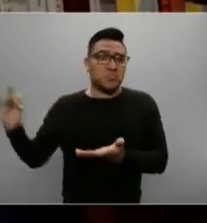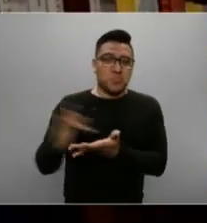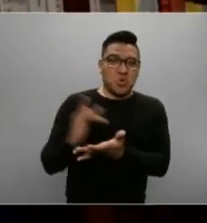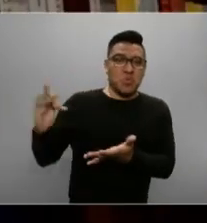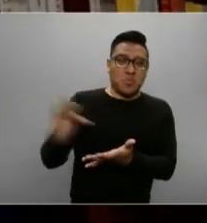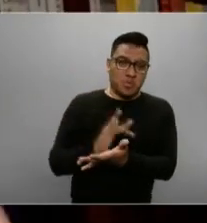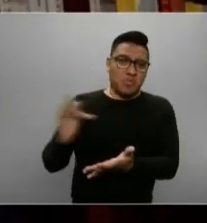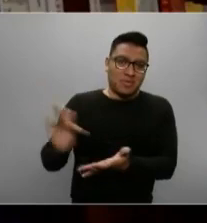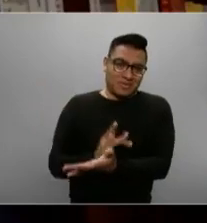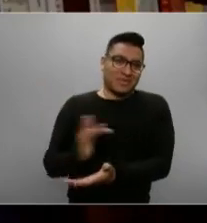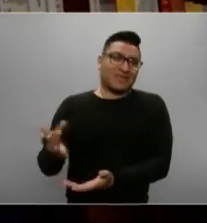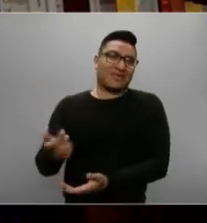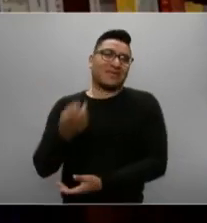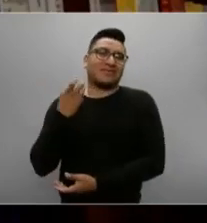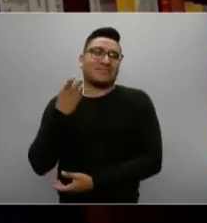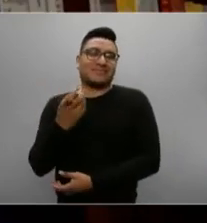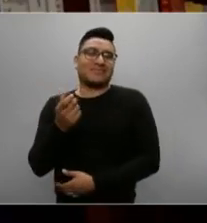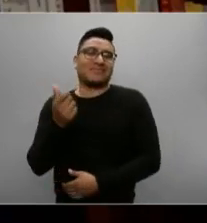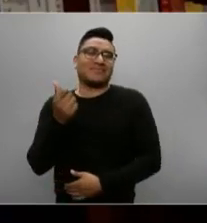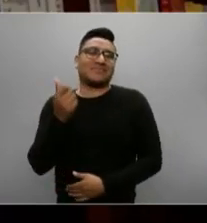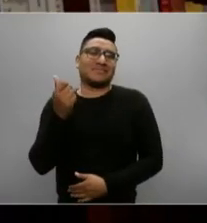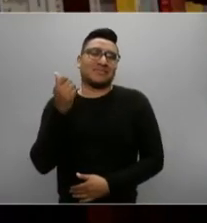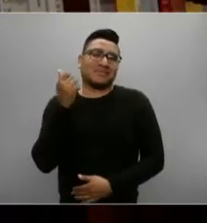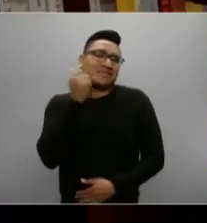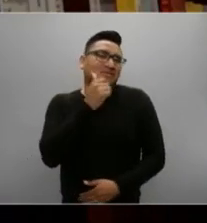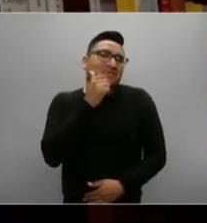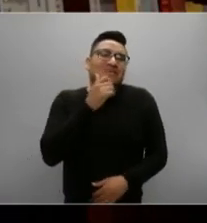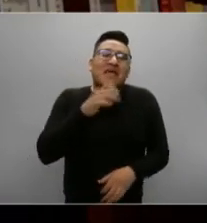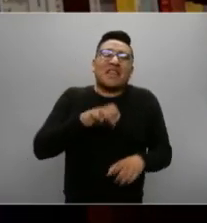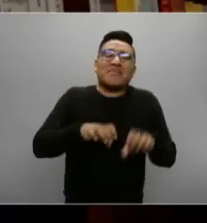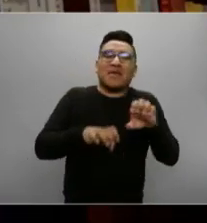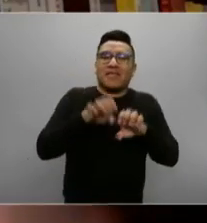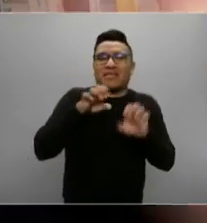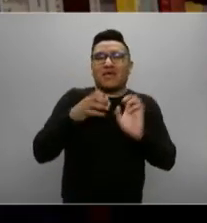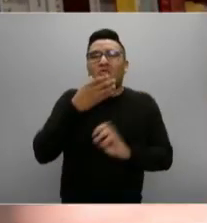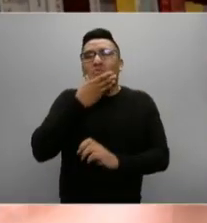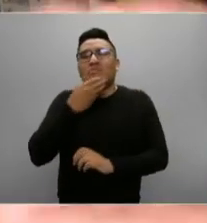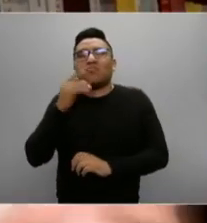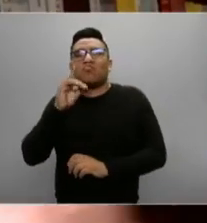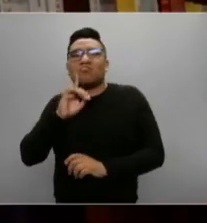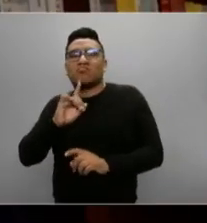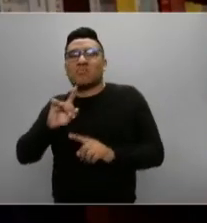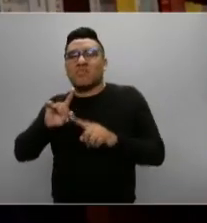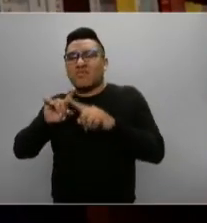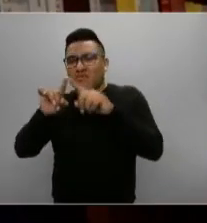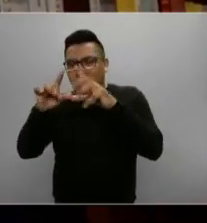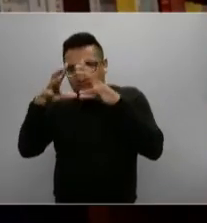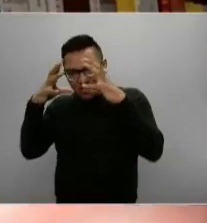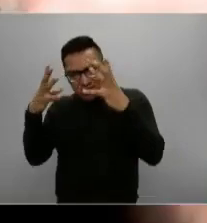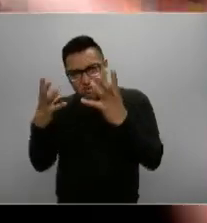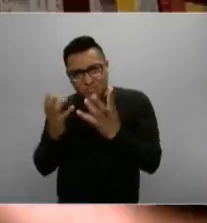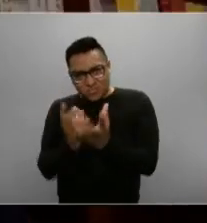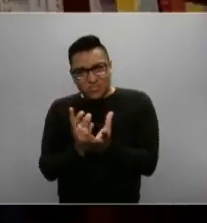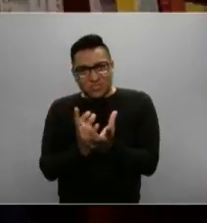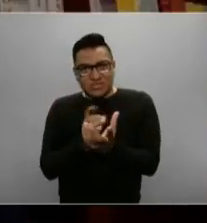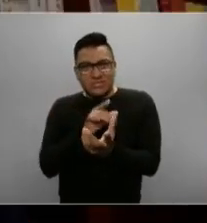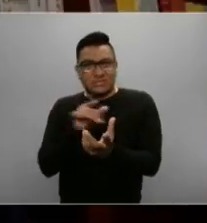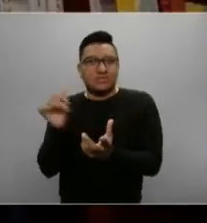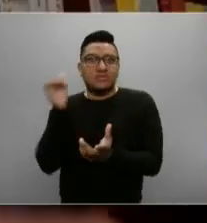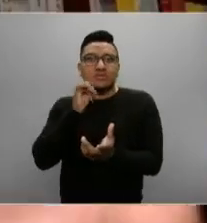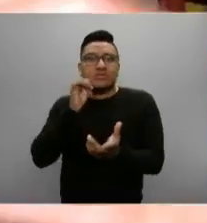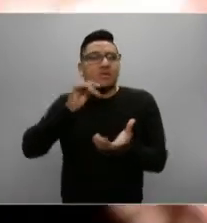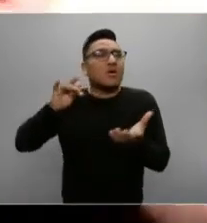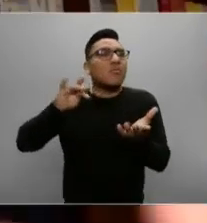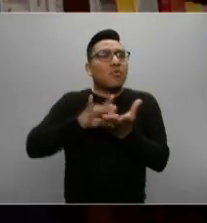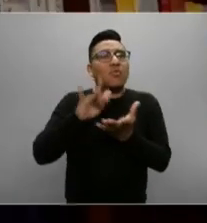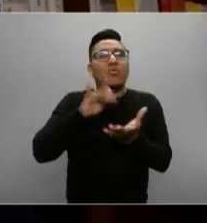mucho trabajo que hicieron nuestras embajadoras y nuestros embajadores en diversas capitales del mundo, para meter un poco de